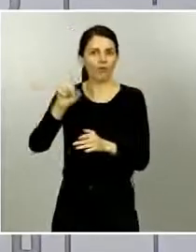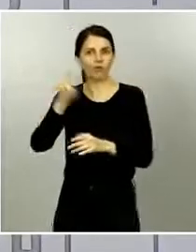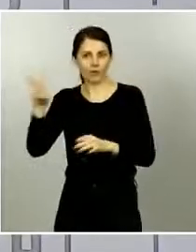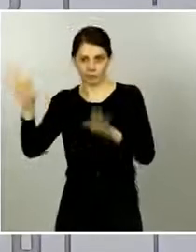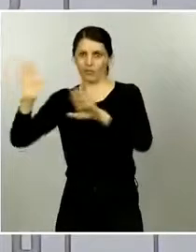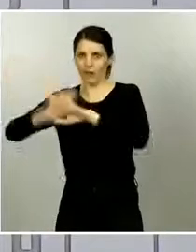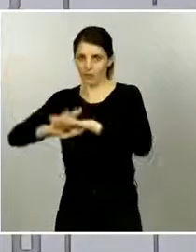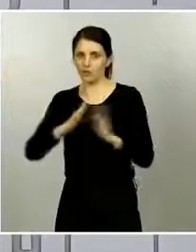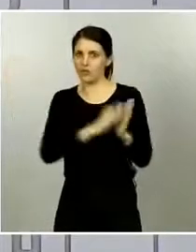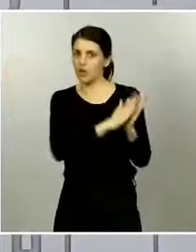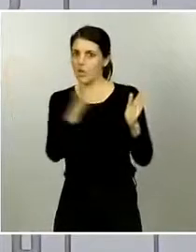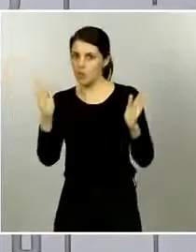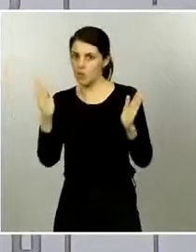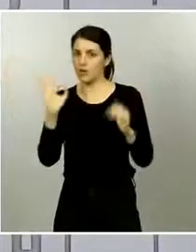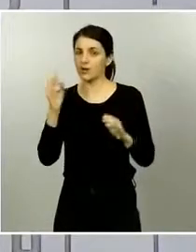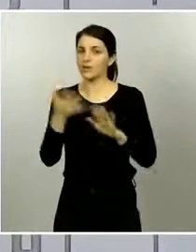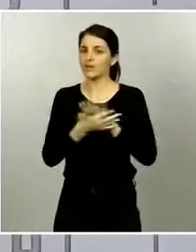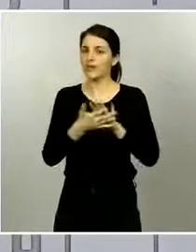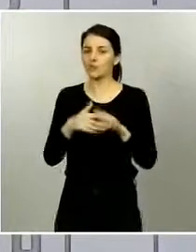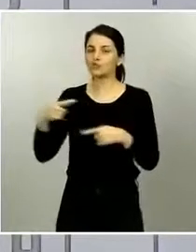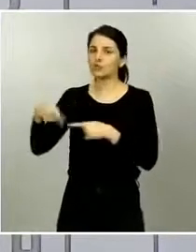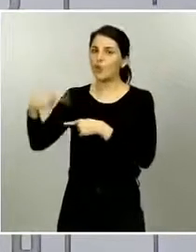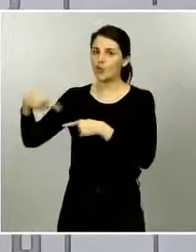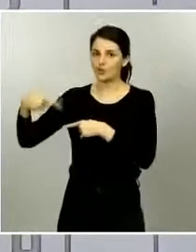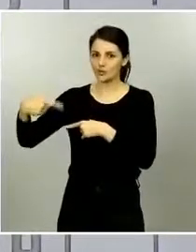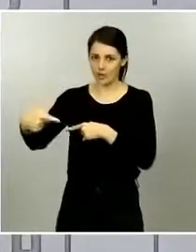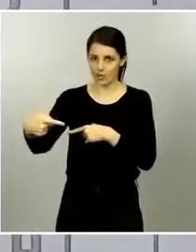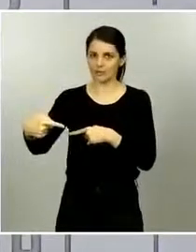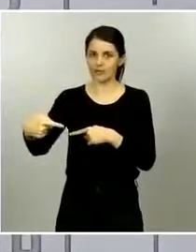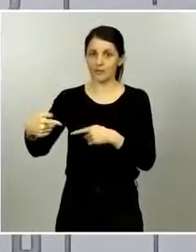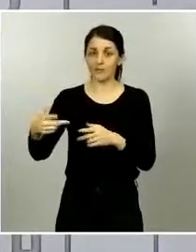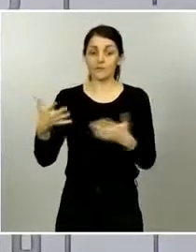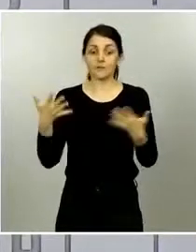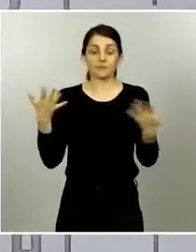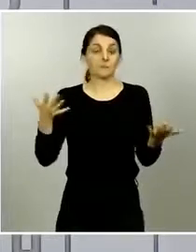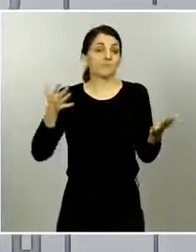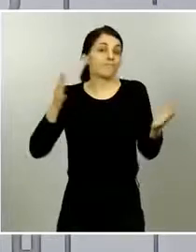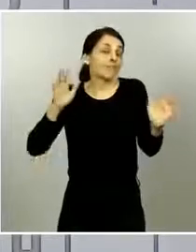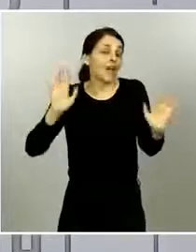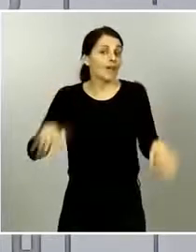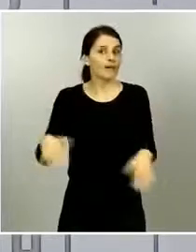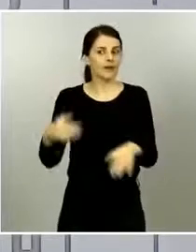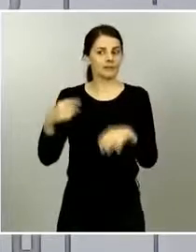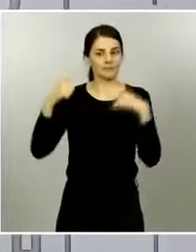hasta las 11 12 de la noche prácticamente todos los días de estas últimas semanas